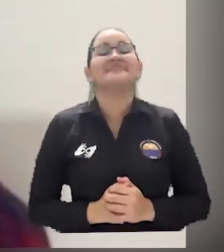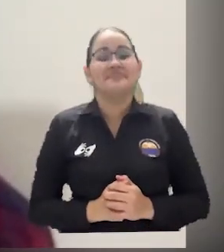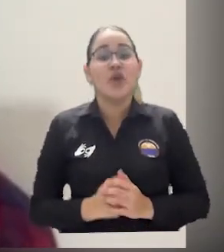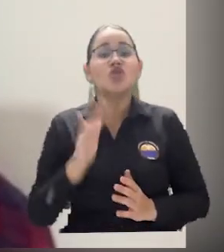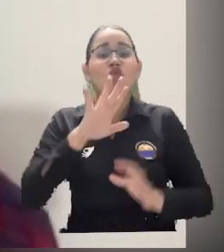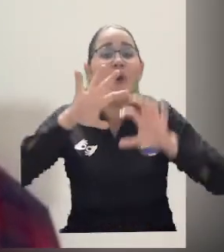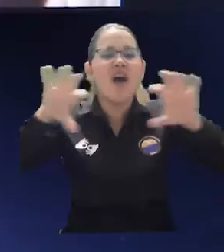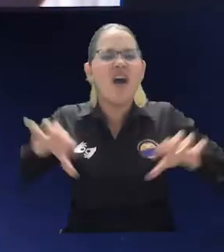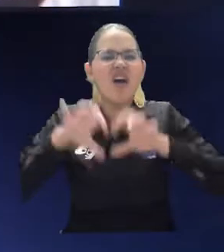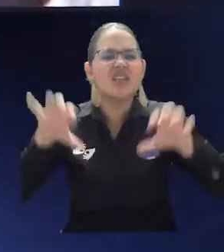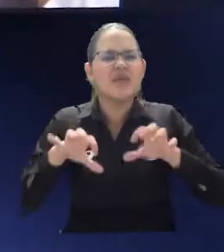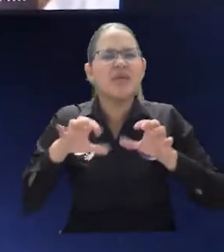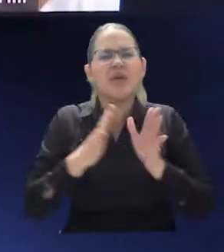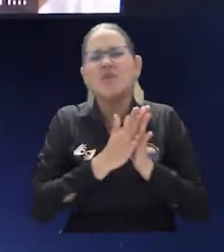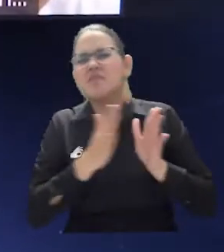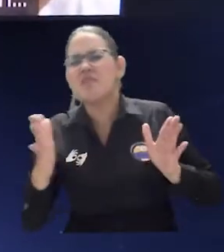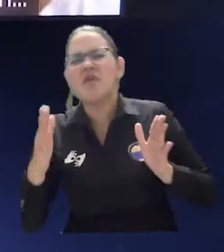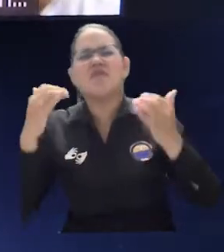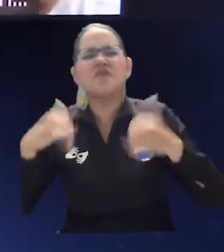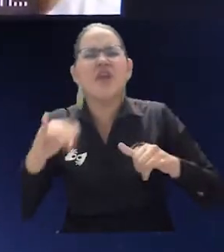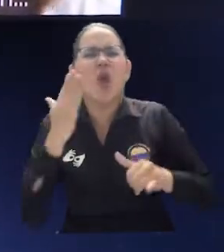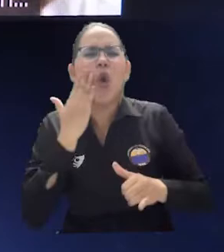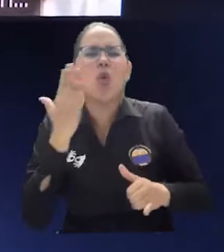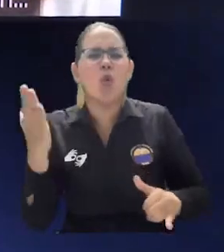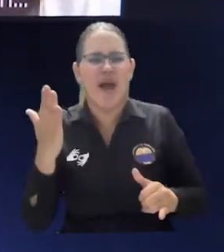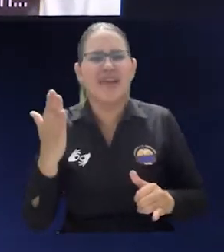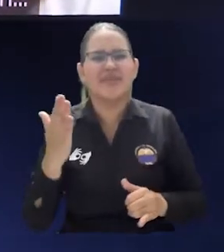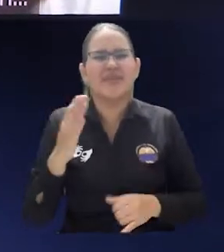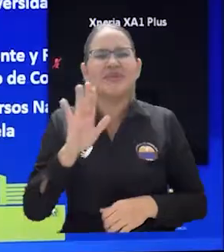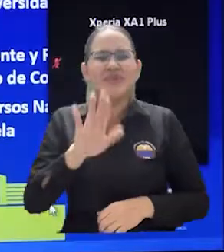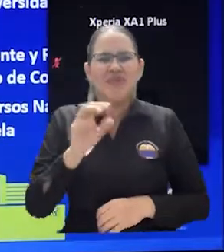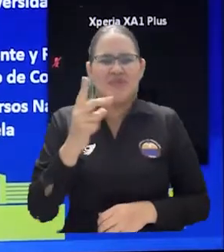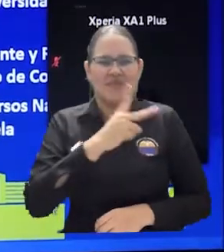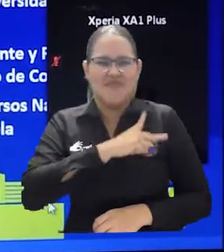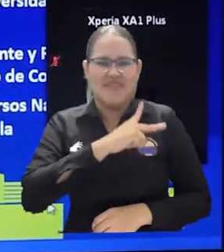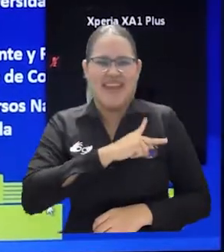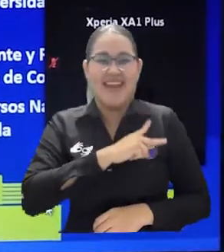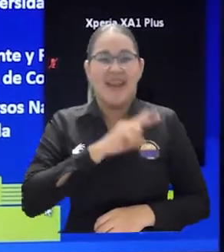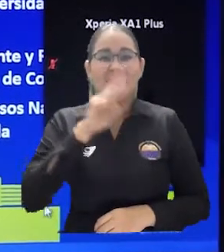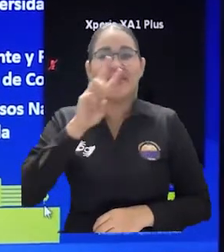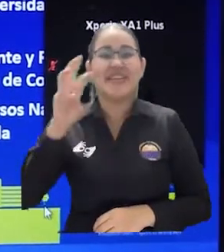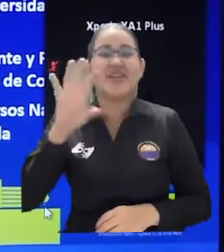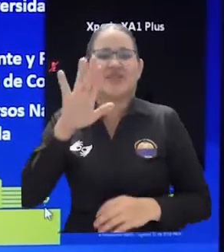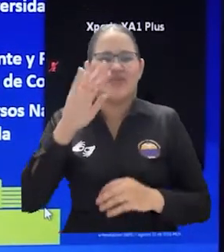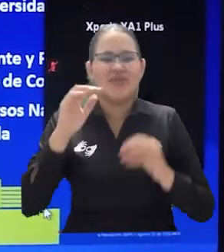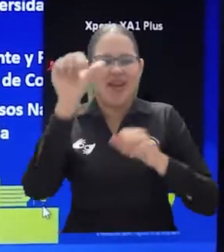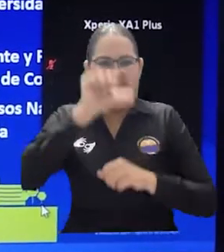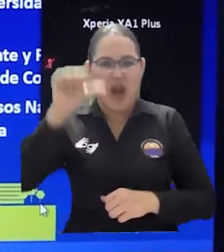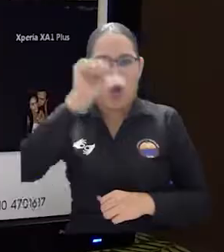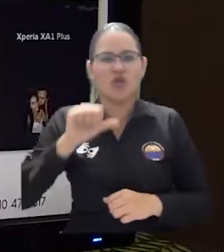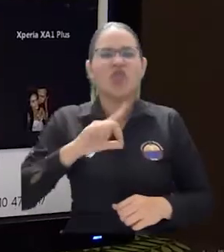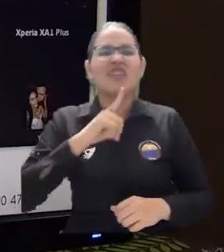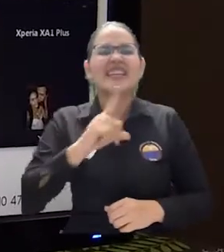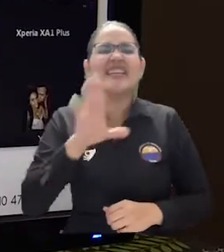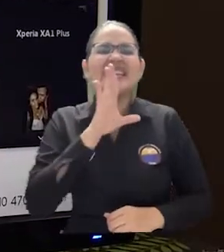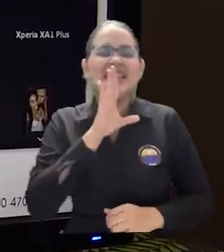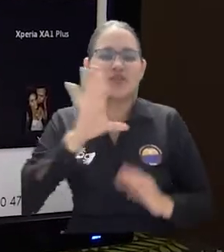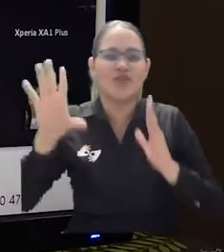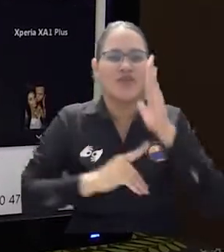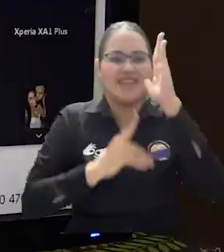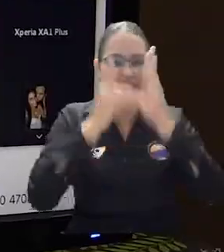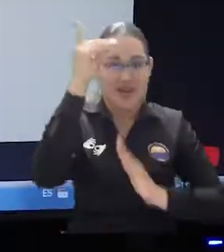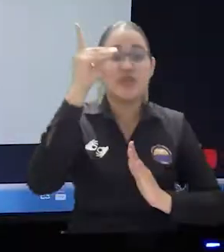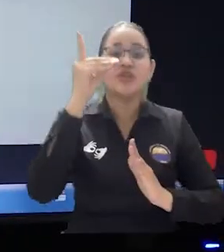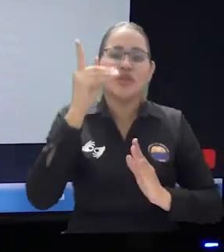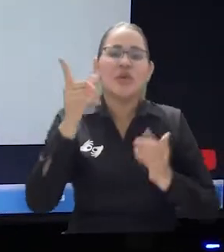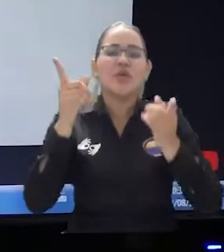que se detalla allí. La actividad que va hasta el viernes 28 de agosto es liderada por la Vicerrectoría Académica y la Dirección de Desarrollo